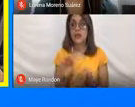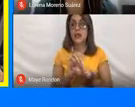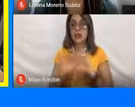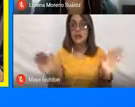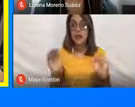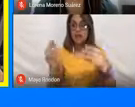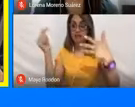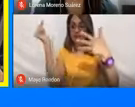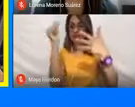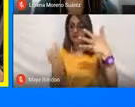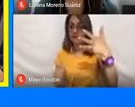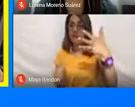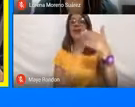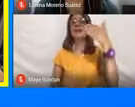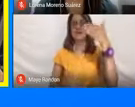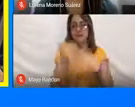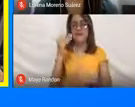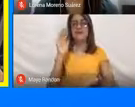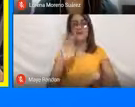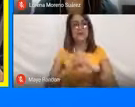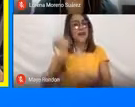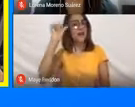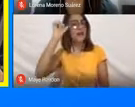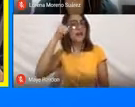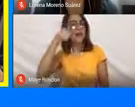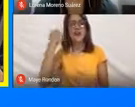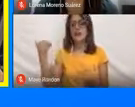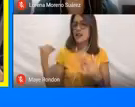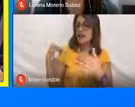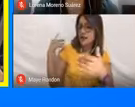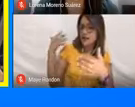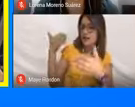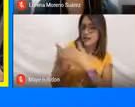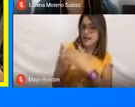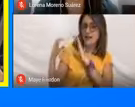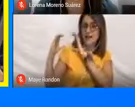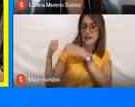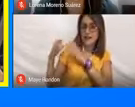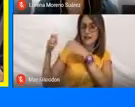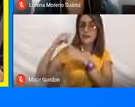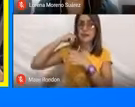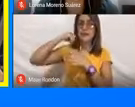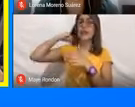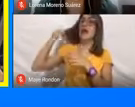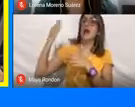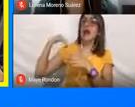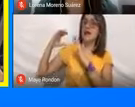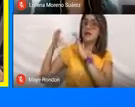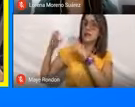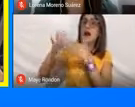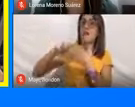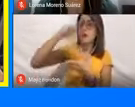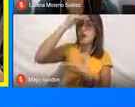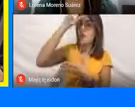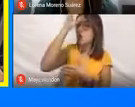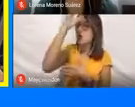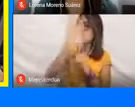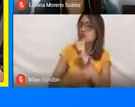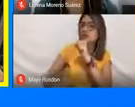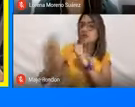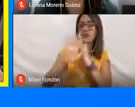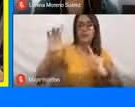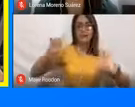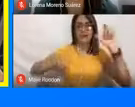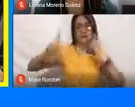indicaciones, entonces vamos a recordar un poco la trayectoria de nuestra cátedra. En conferencias anteriores aprendimos sobre conceptos básicos del